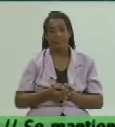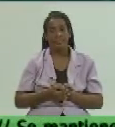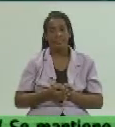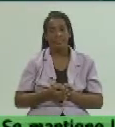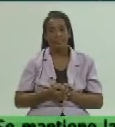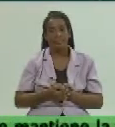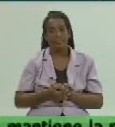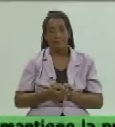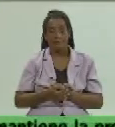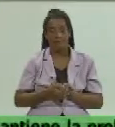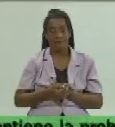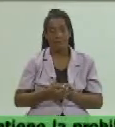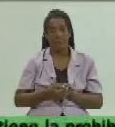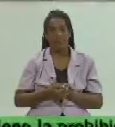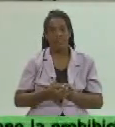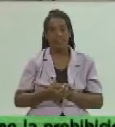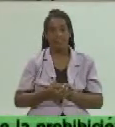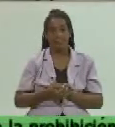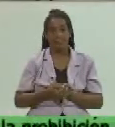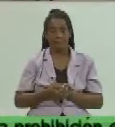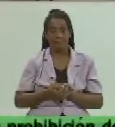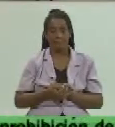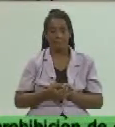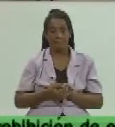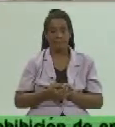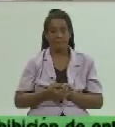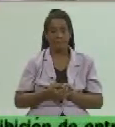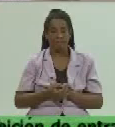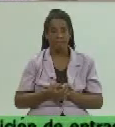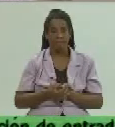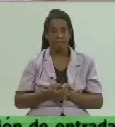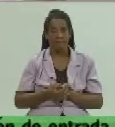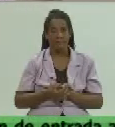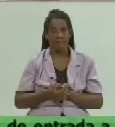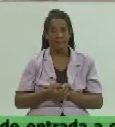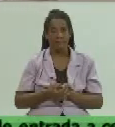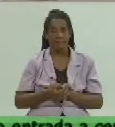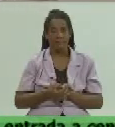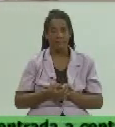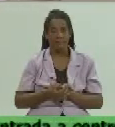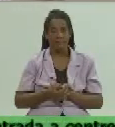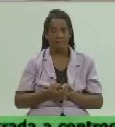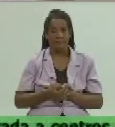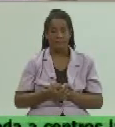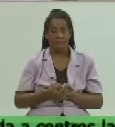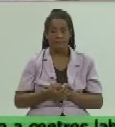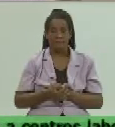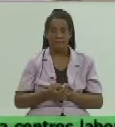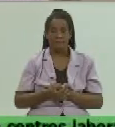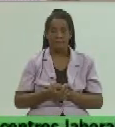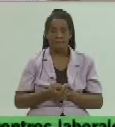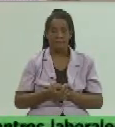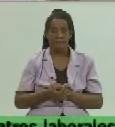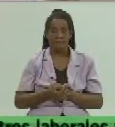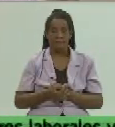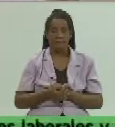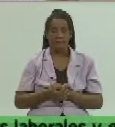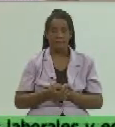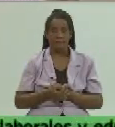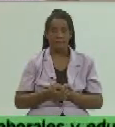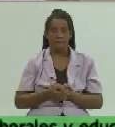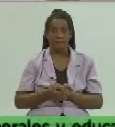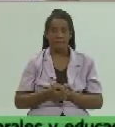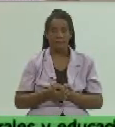sé que hay muchas personas que confían en que va a aparecer de pronto una vacuna y que con la vacuna se van a resolver todas las cosas